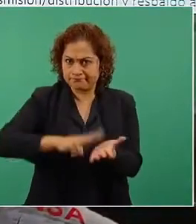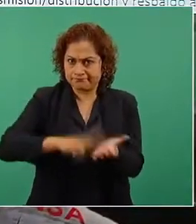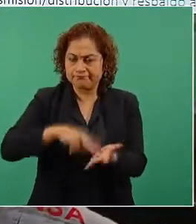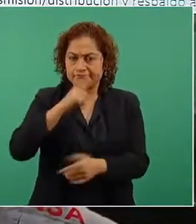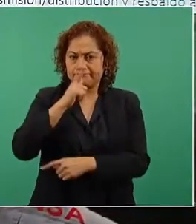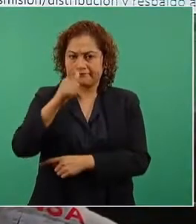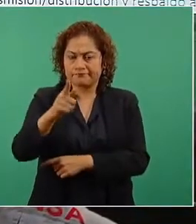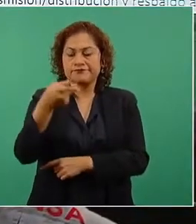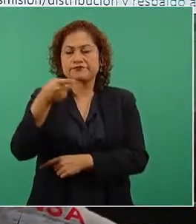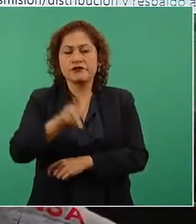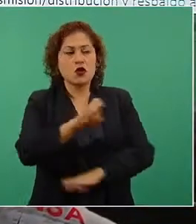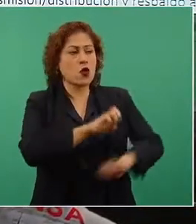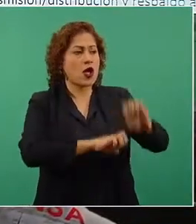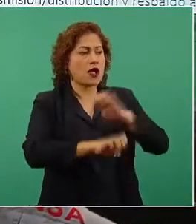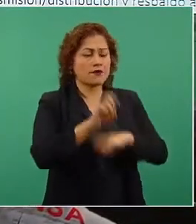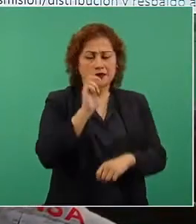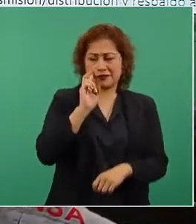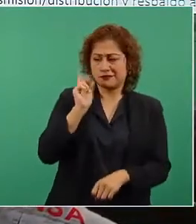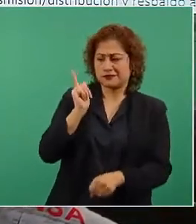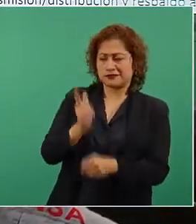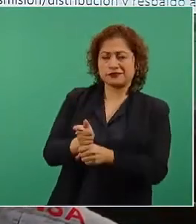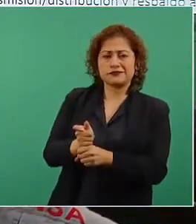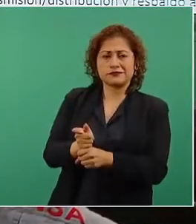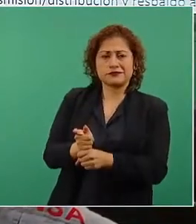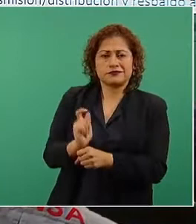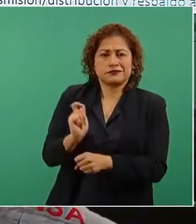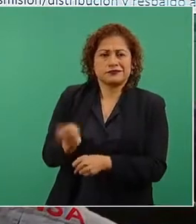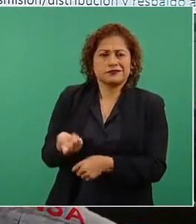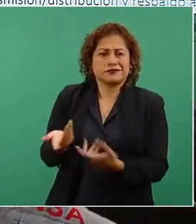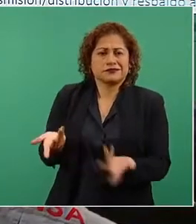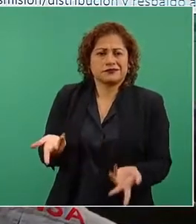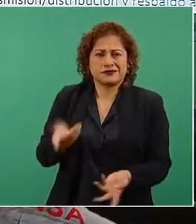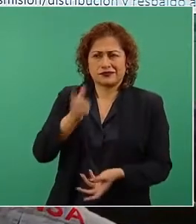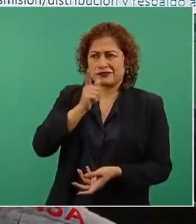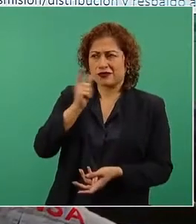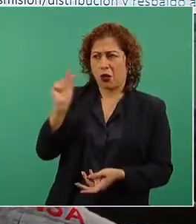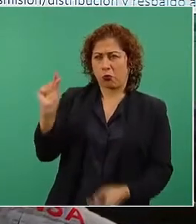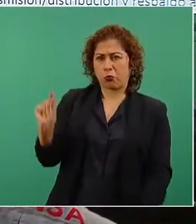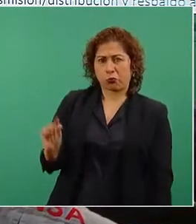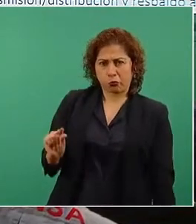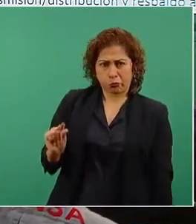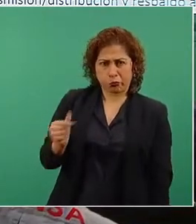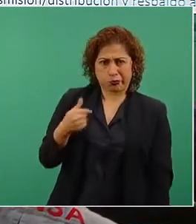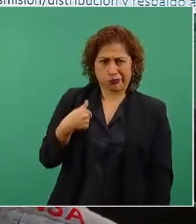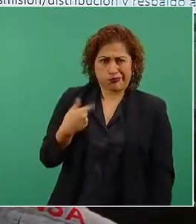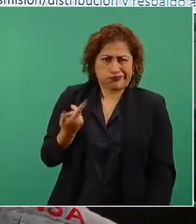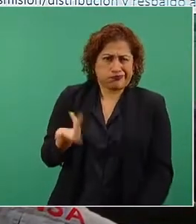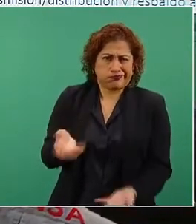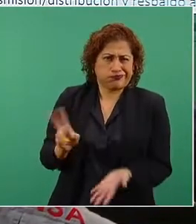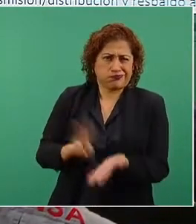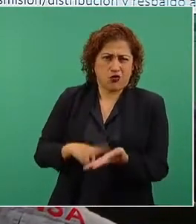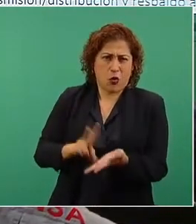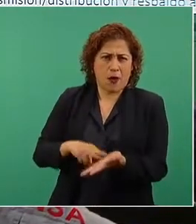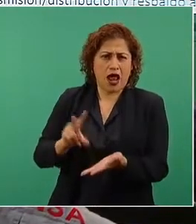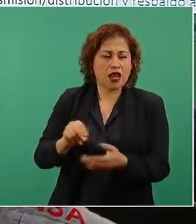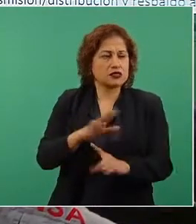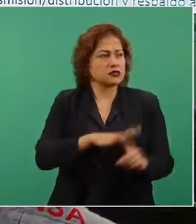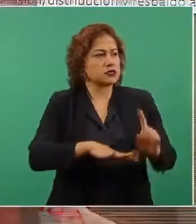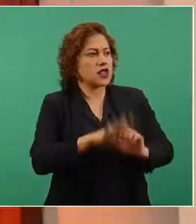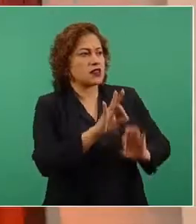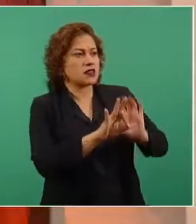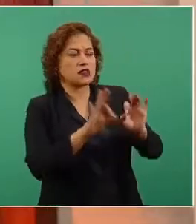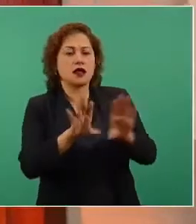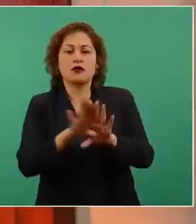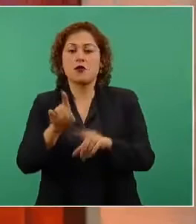pues no les interesaba entrar en un mercado donde las tarifas de electricidad estaban muy bajas, todas empiezan a subir. De hecho, incluso en las crisis